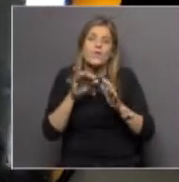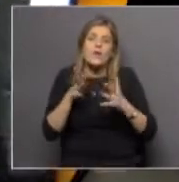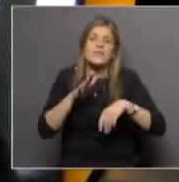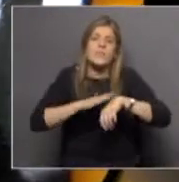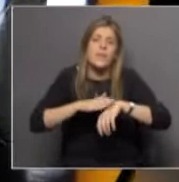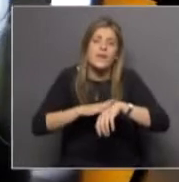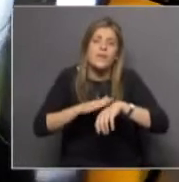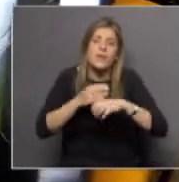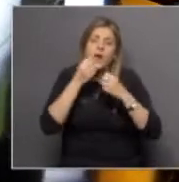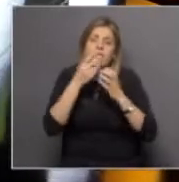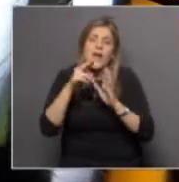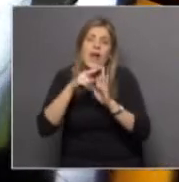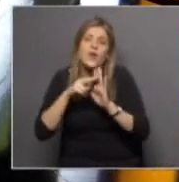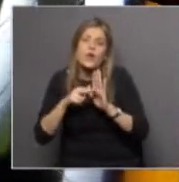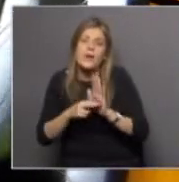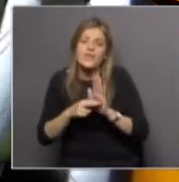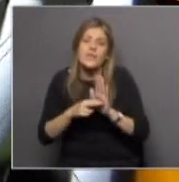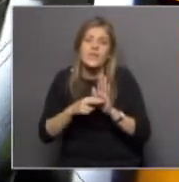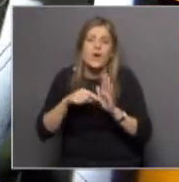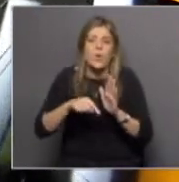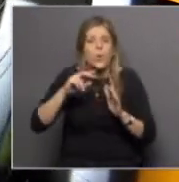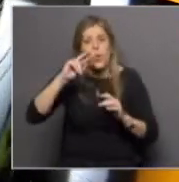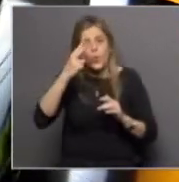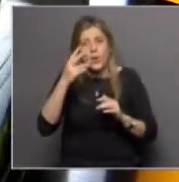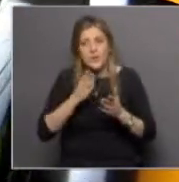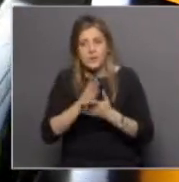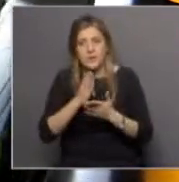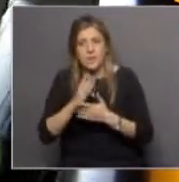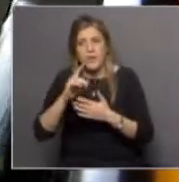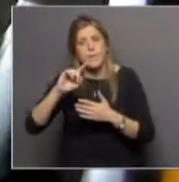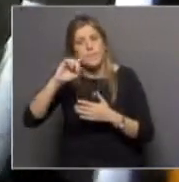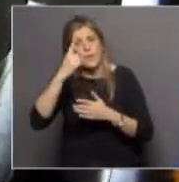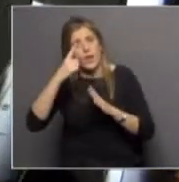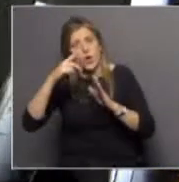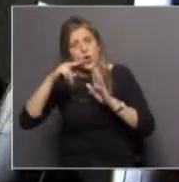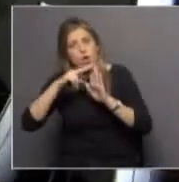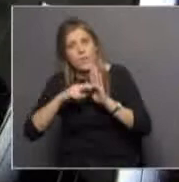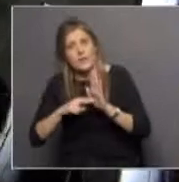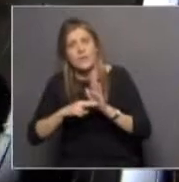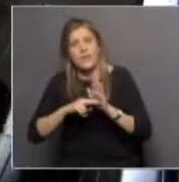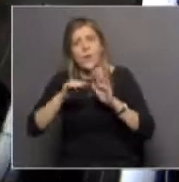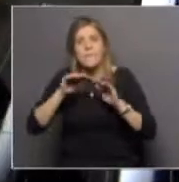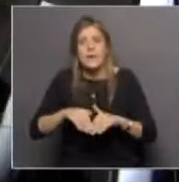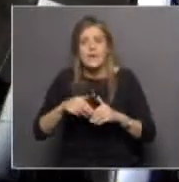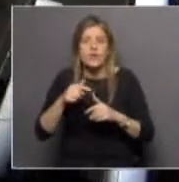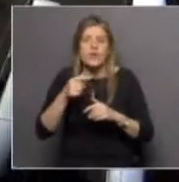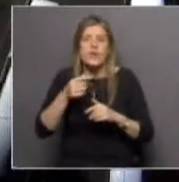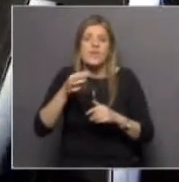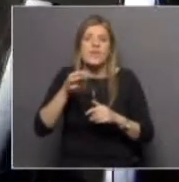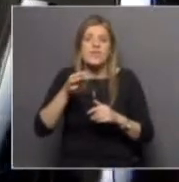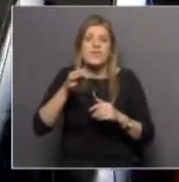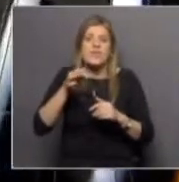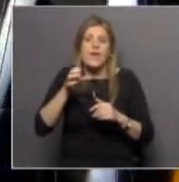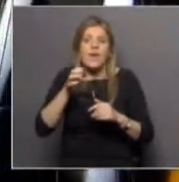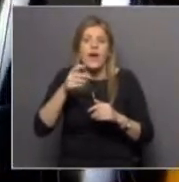la normativa que Uruguay siempre ha sido líder en la normativa en cuanto al consumo de tabaco en qué están estos